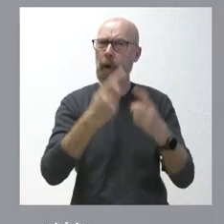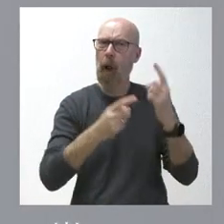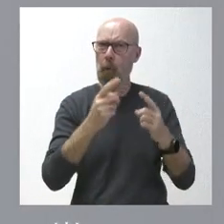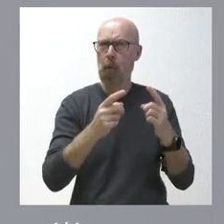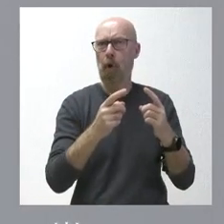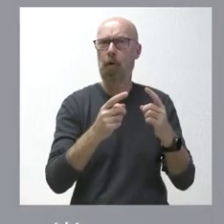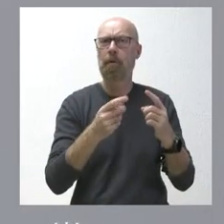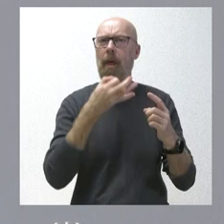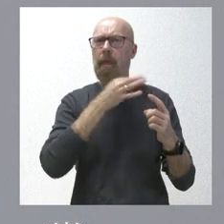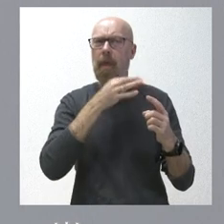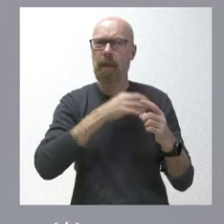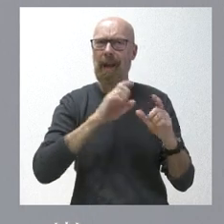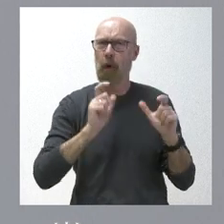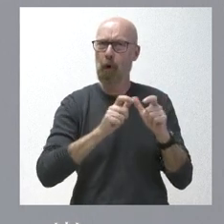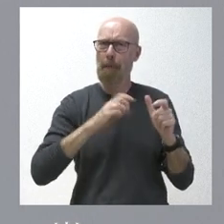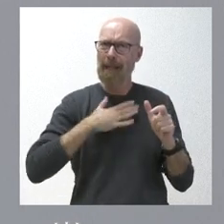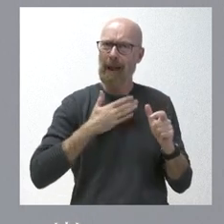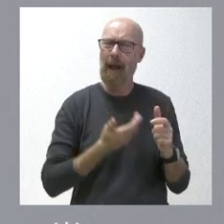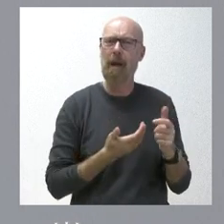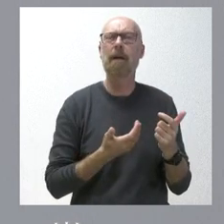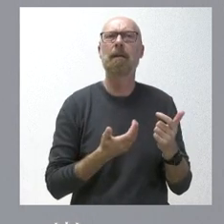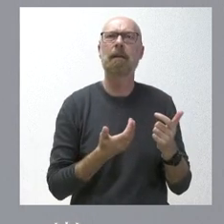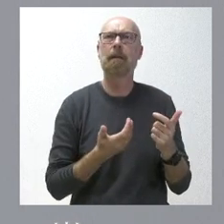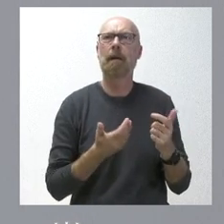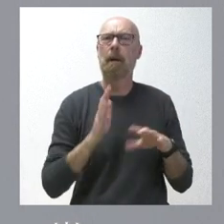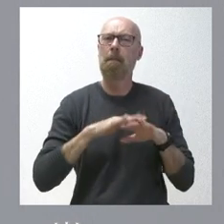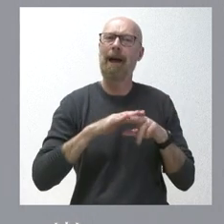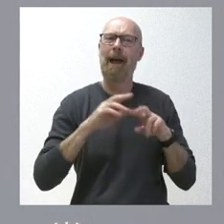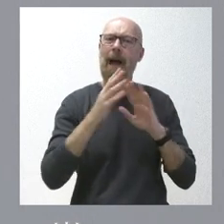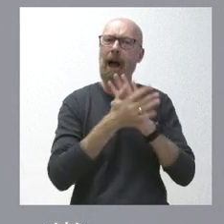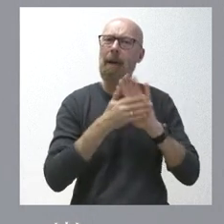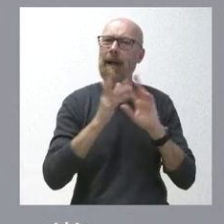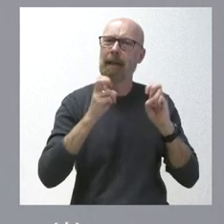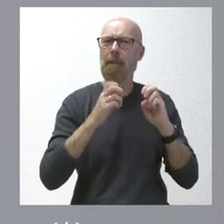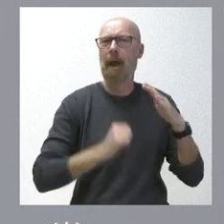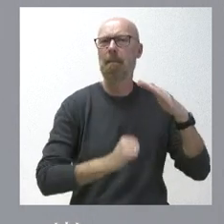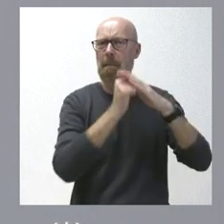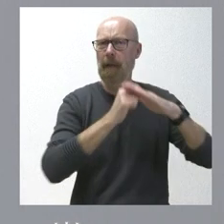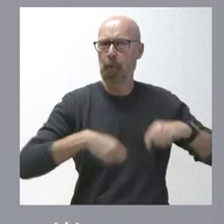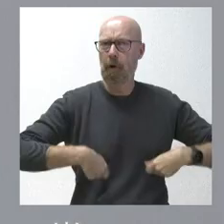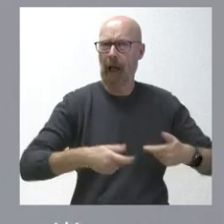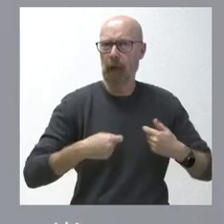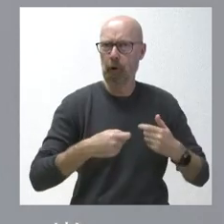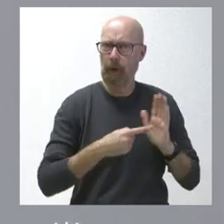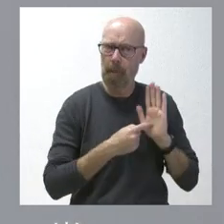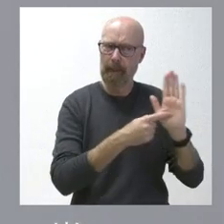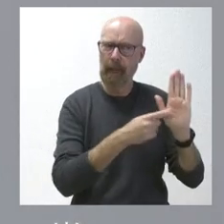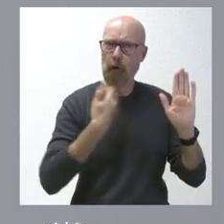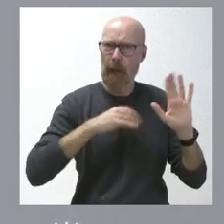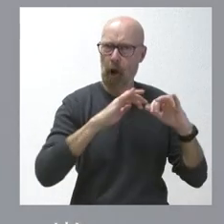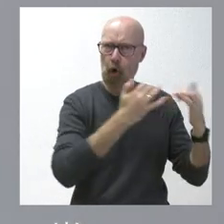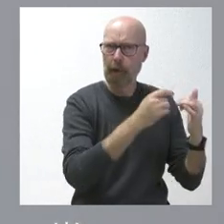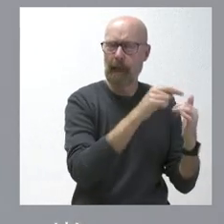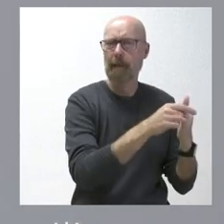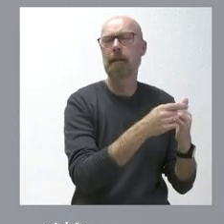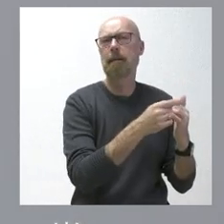mañana para examinar el techo de gasto que hemos presentado ya a las Cortes de Castilla y León y que,